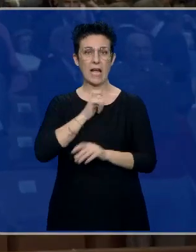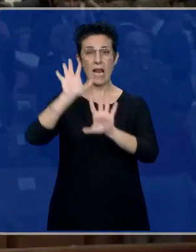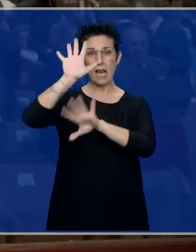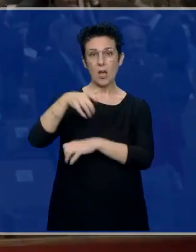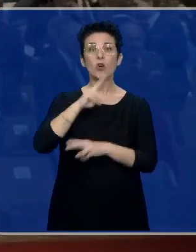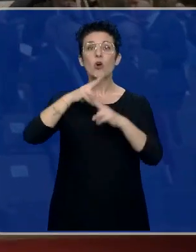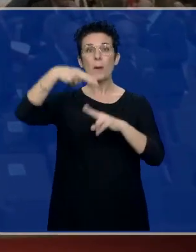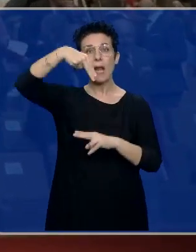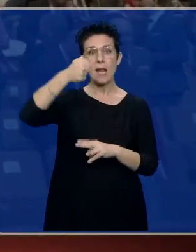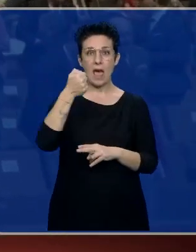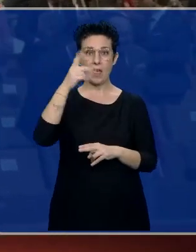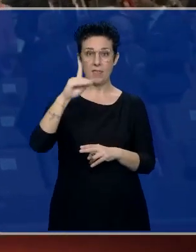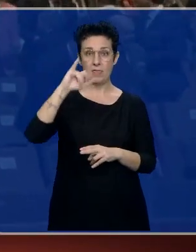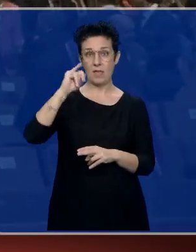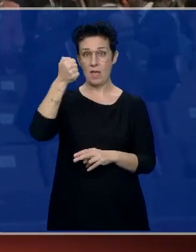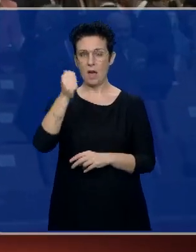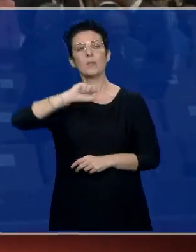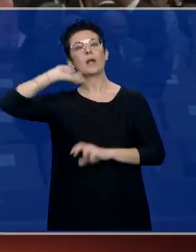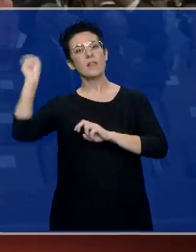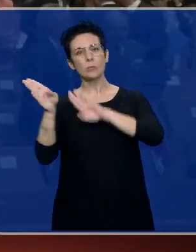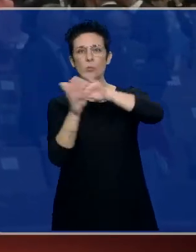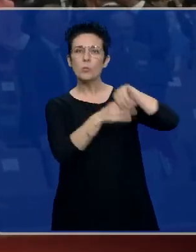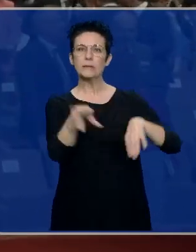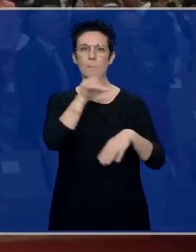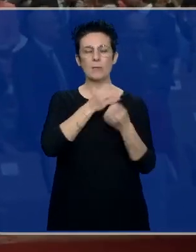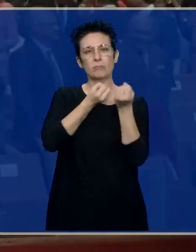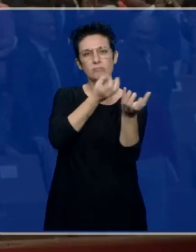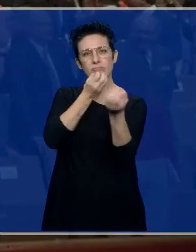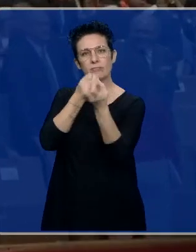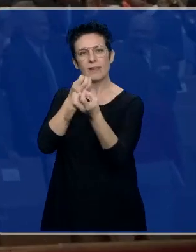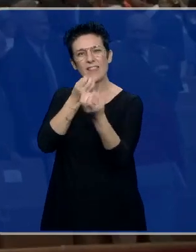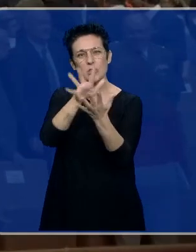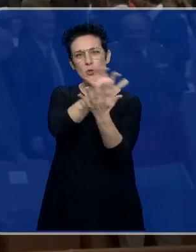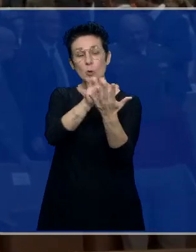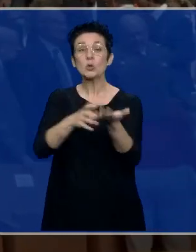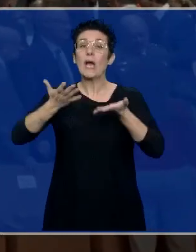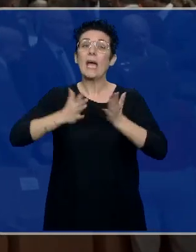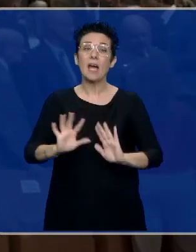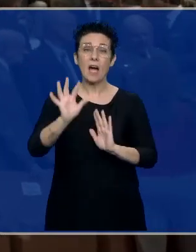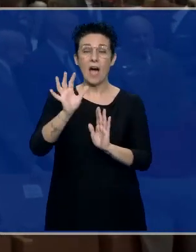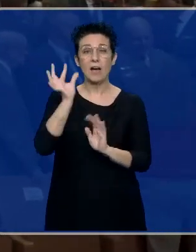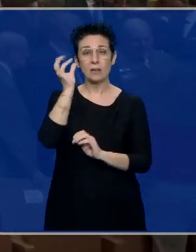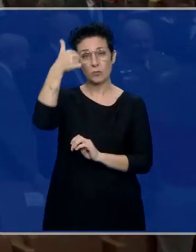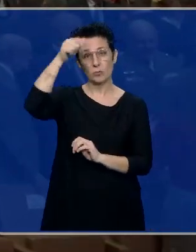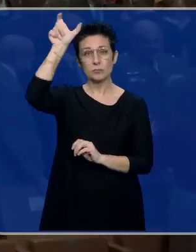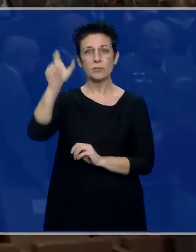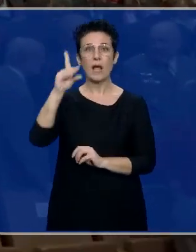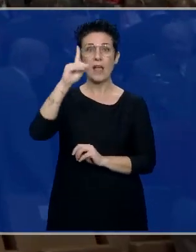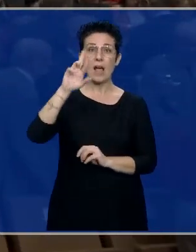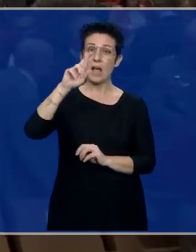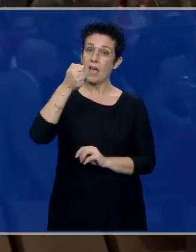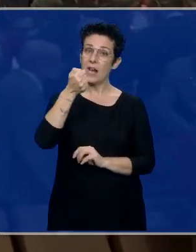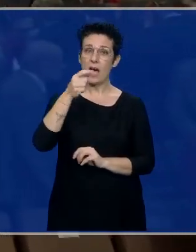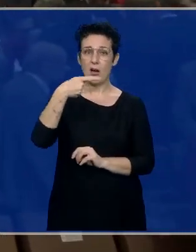Nadia Álvarez. Después escucharemos ese discurso de los premiados que hará en nombre de todos la hija de Fernando Sánchez Dragó, Ayanta Barili.